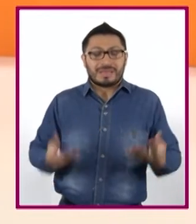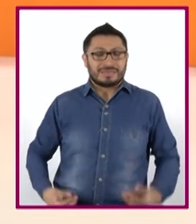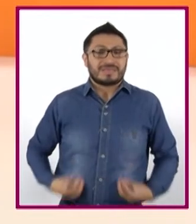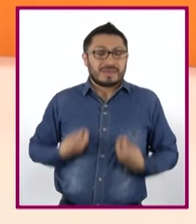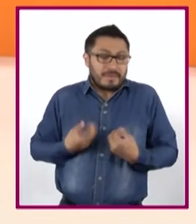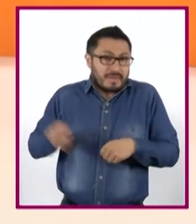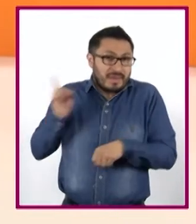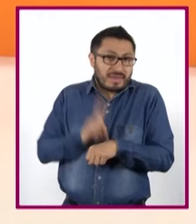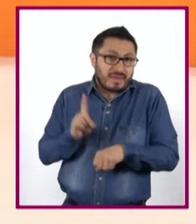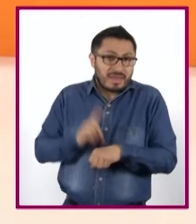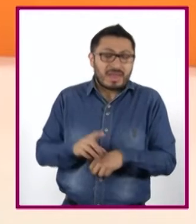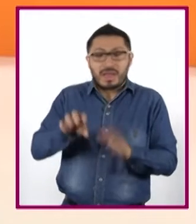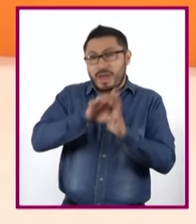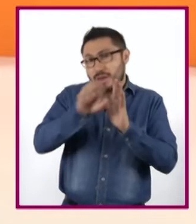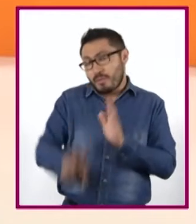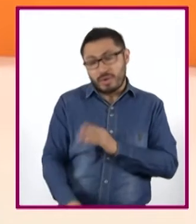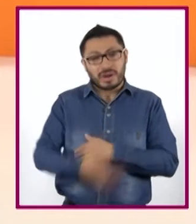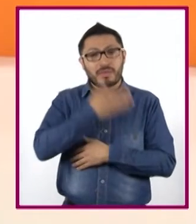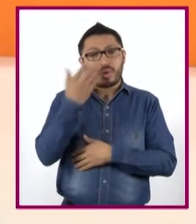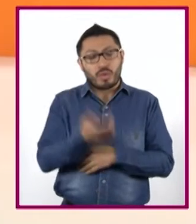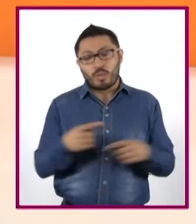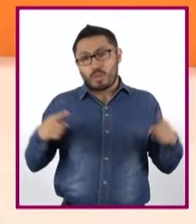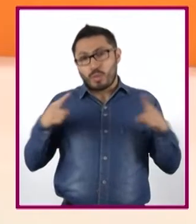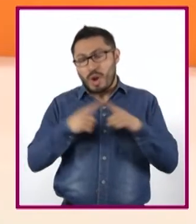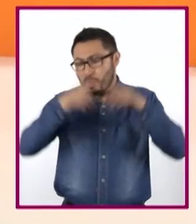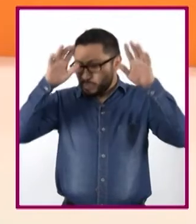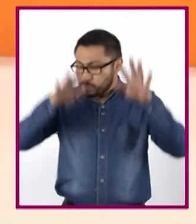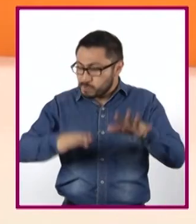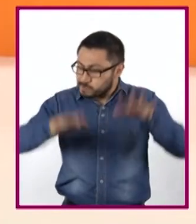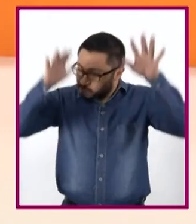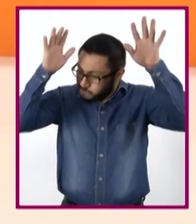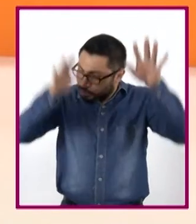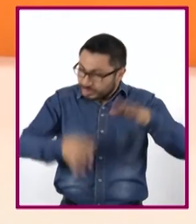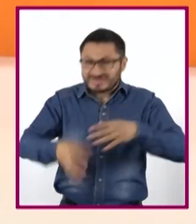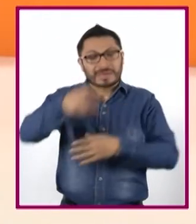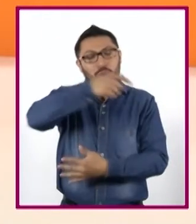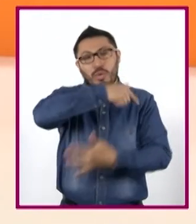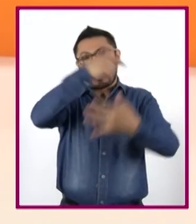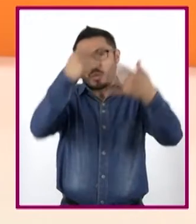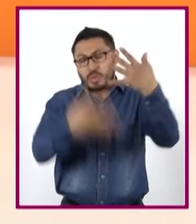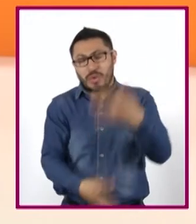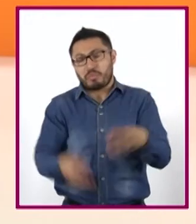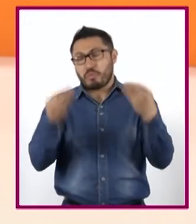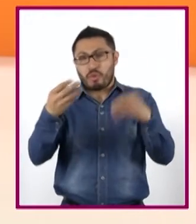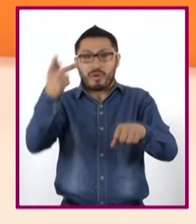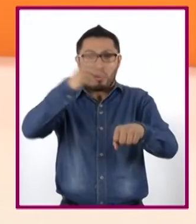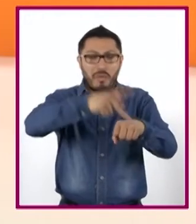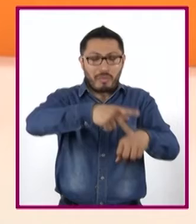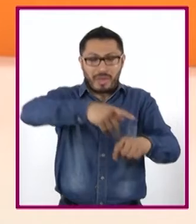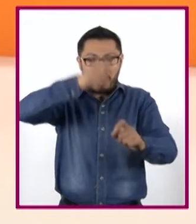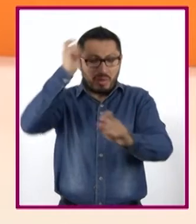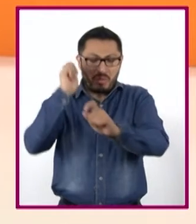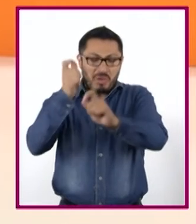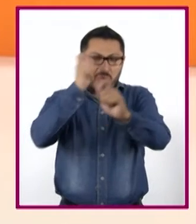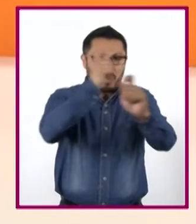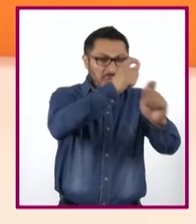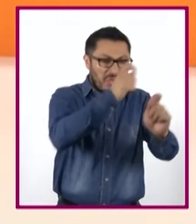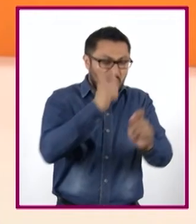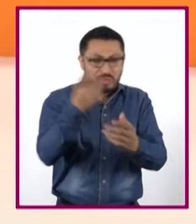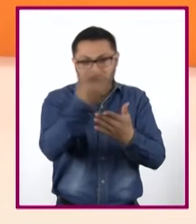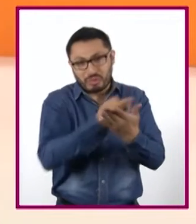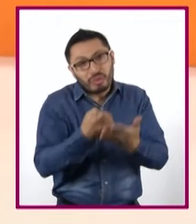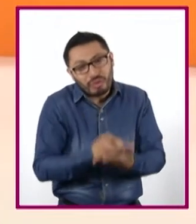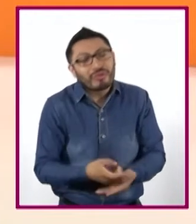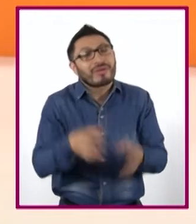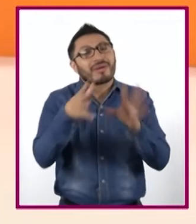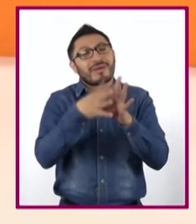caso de sus rituales. Son una gran cantidad las piedras y figuras talladas que nos explican